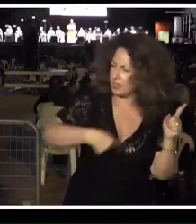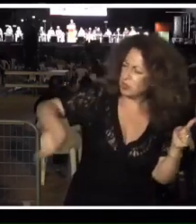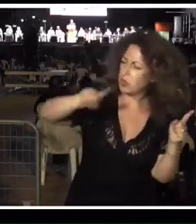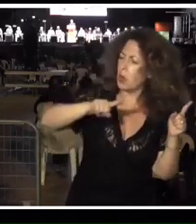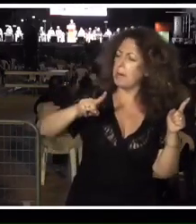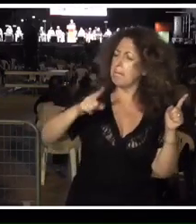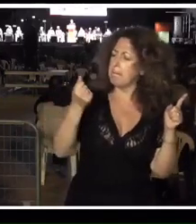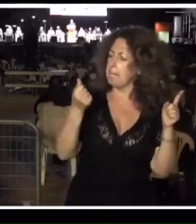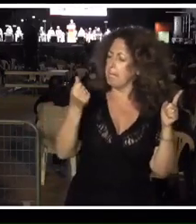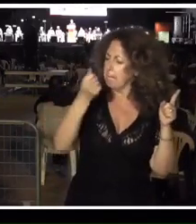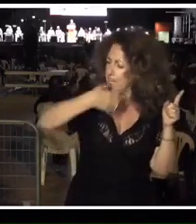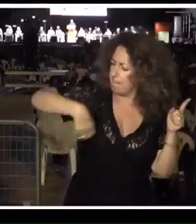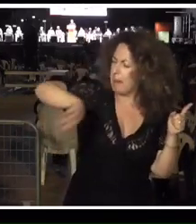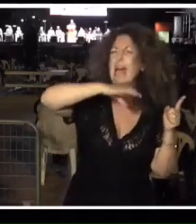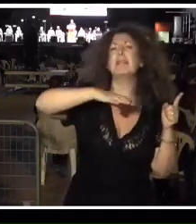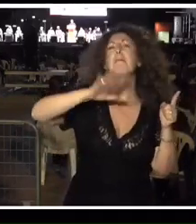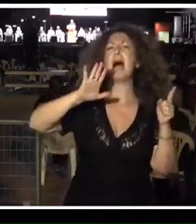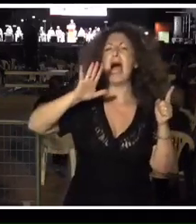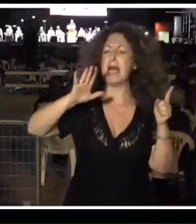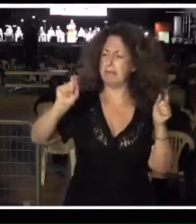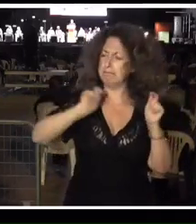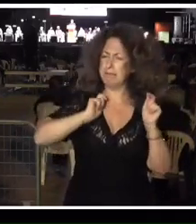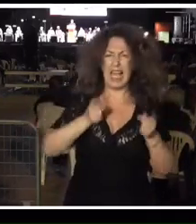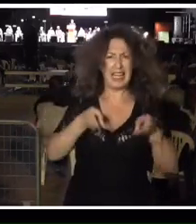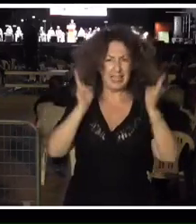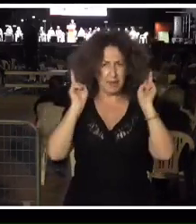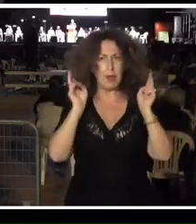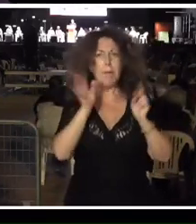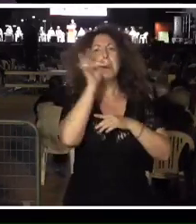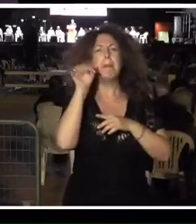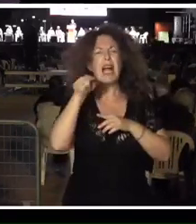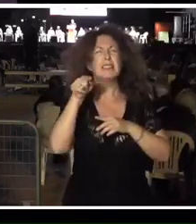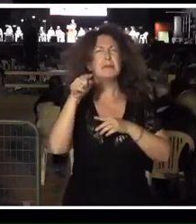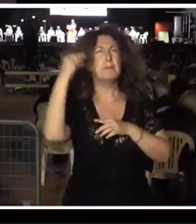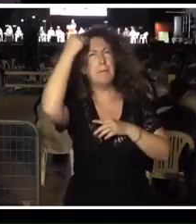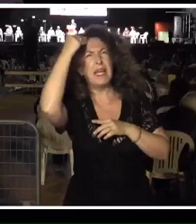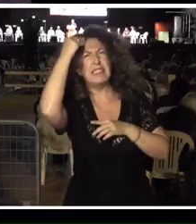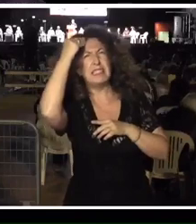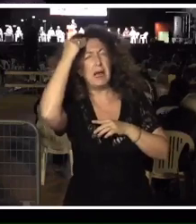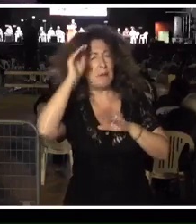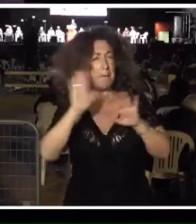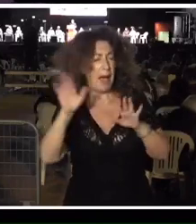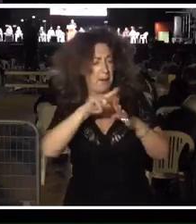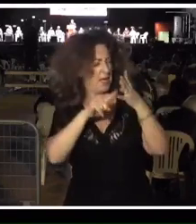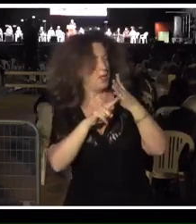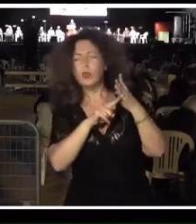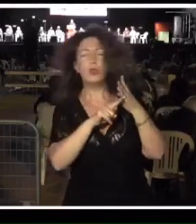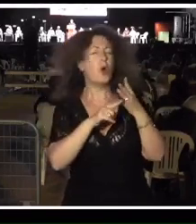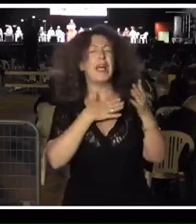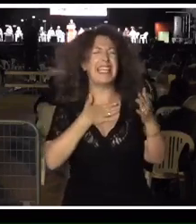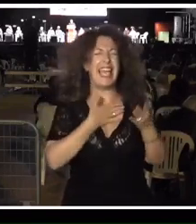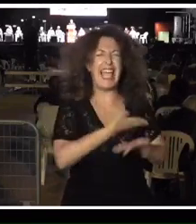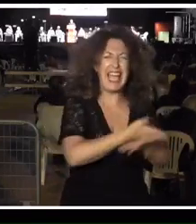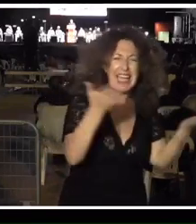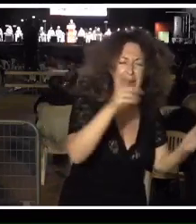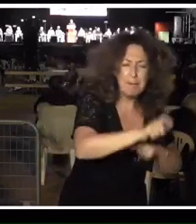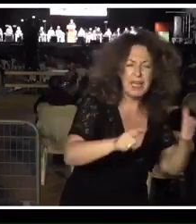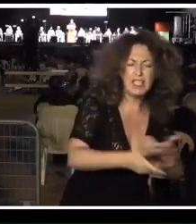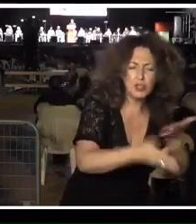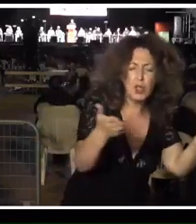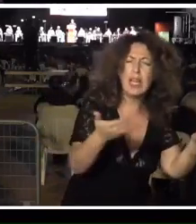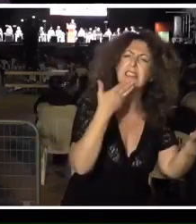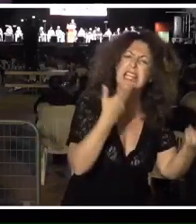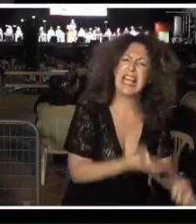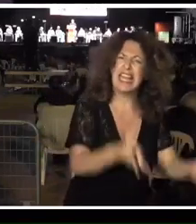trabajadora, para que pudiéramos ser libres. Pero Julio no solo pensaba en esos términos, Julio quería liberar al pueblo, liberar a la clase